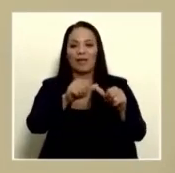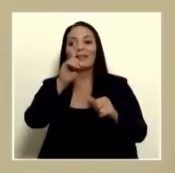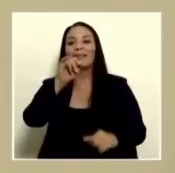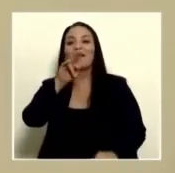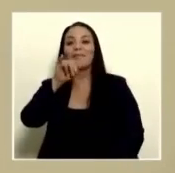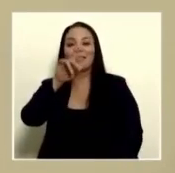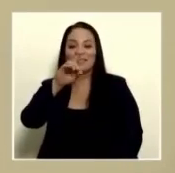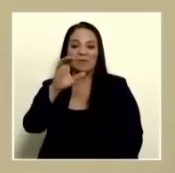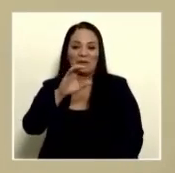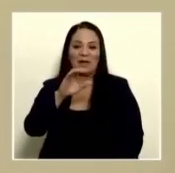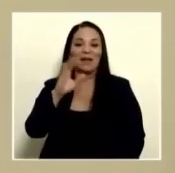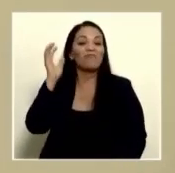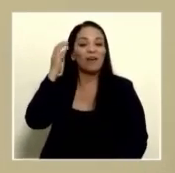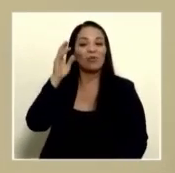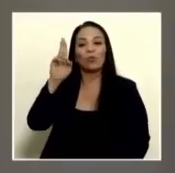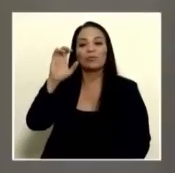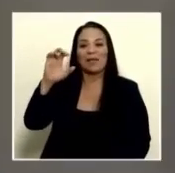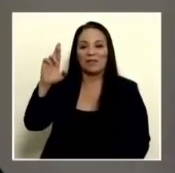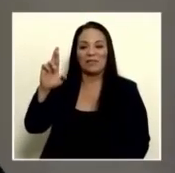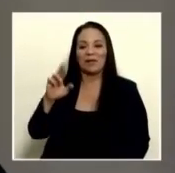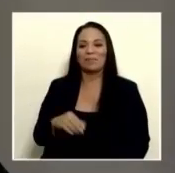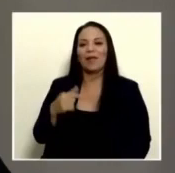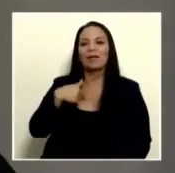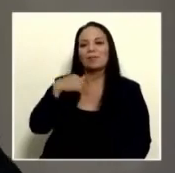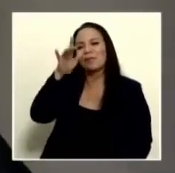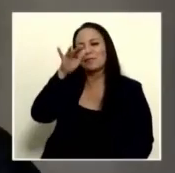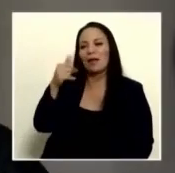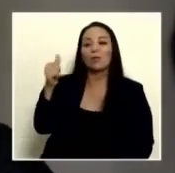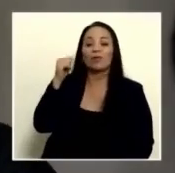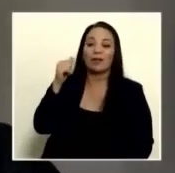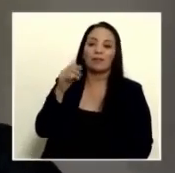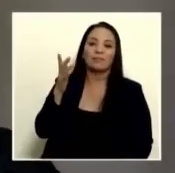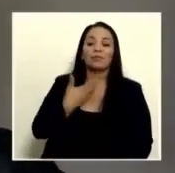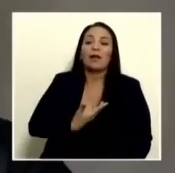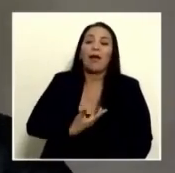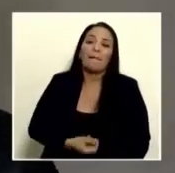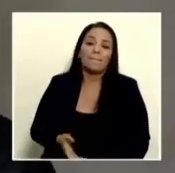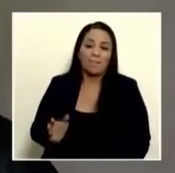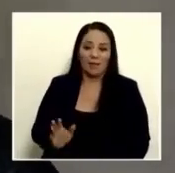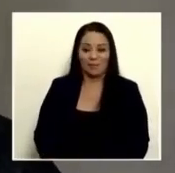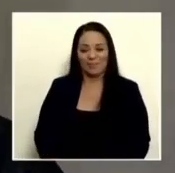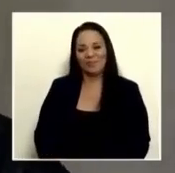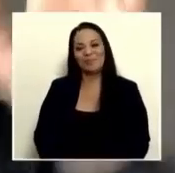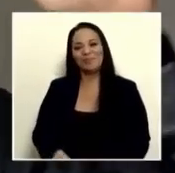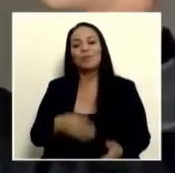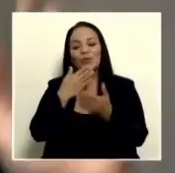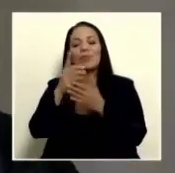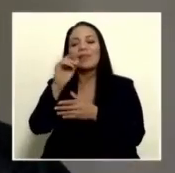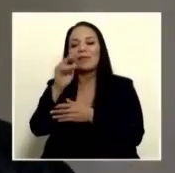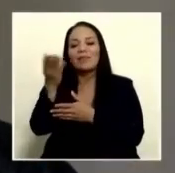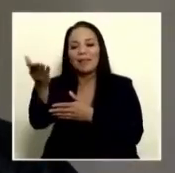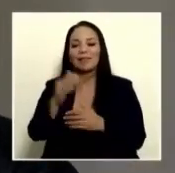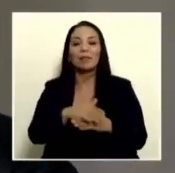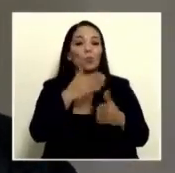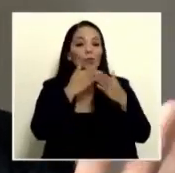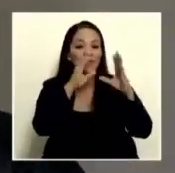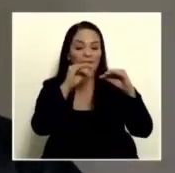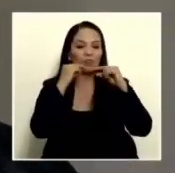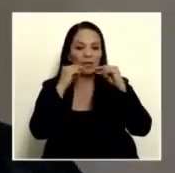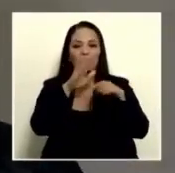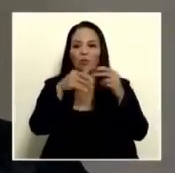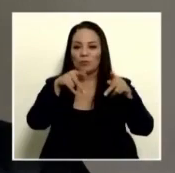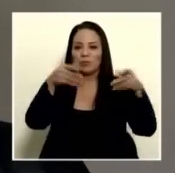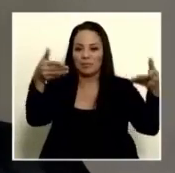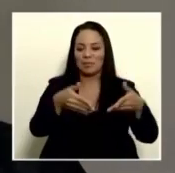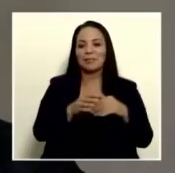Chabal de Radios UCR aquí me están vacilando atrás pero es el hambre don David por favor dele buenas tardes don Rodrigo buenas tardes a